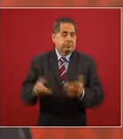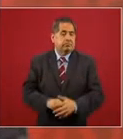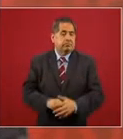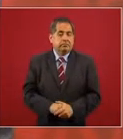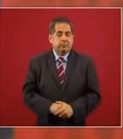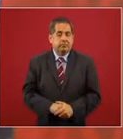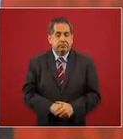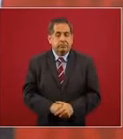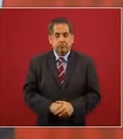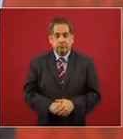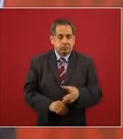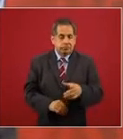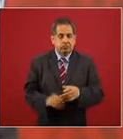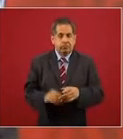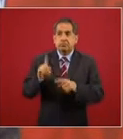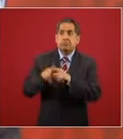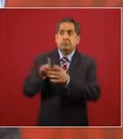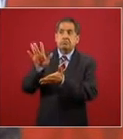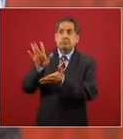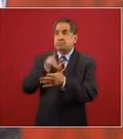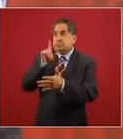hubo una filtración